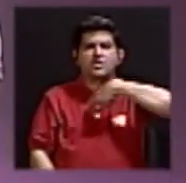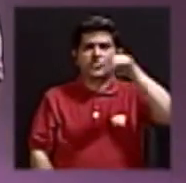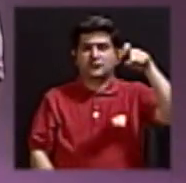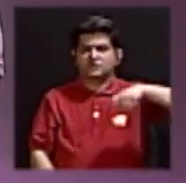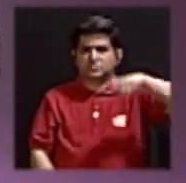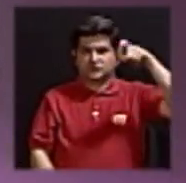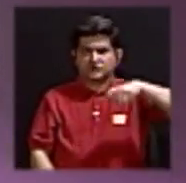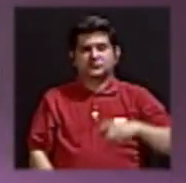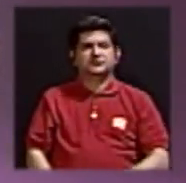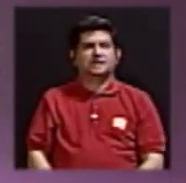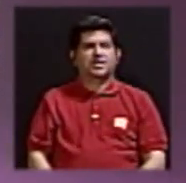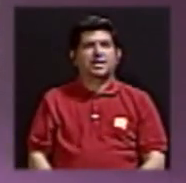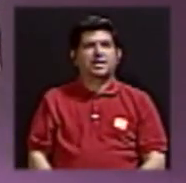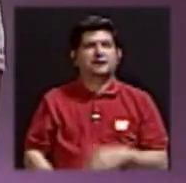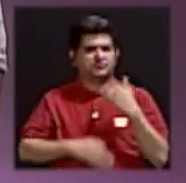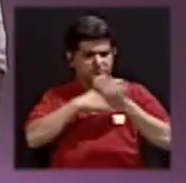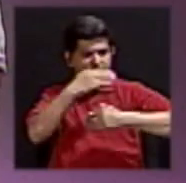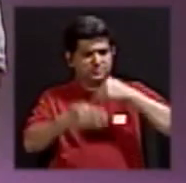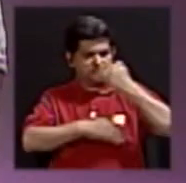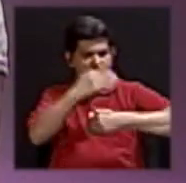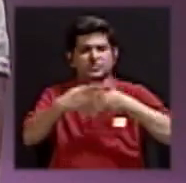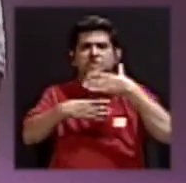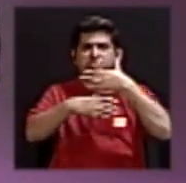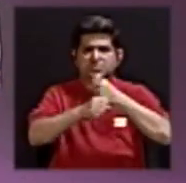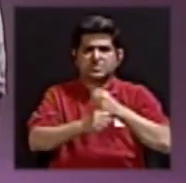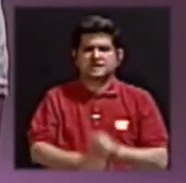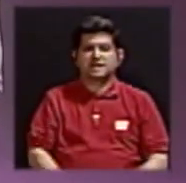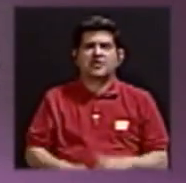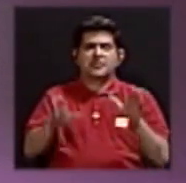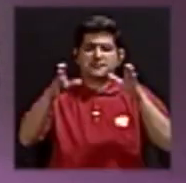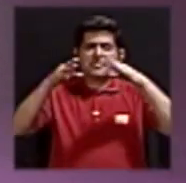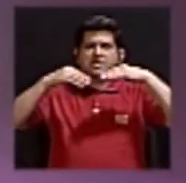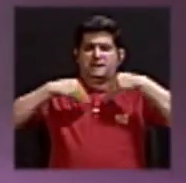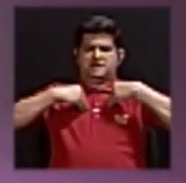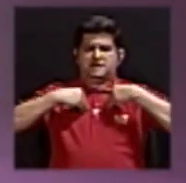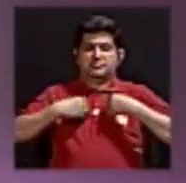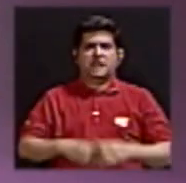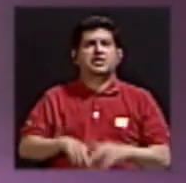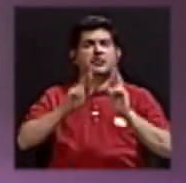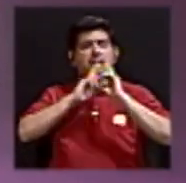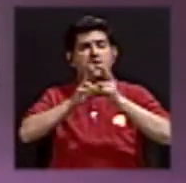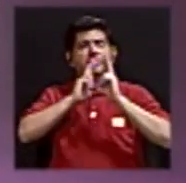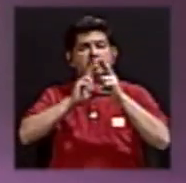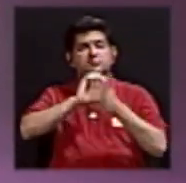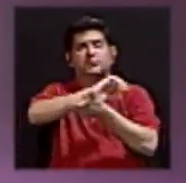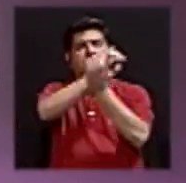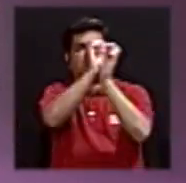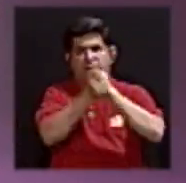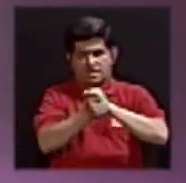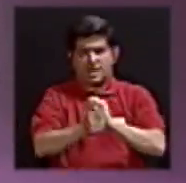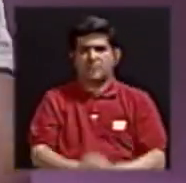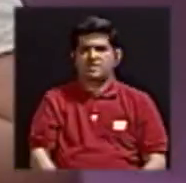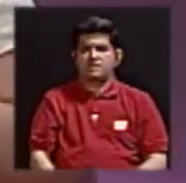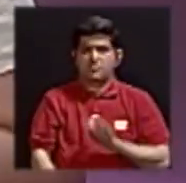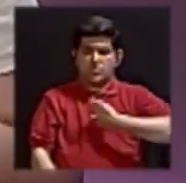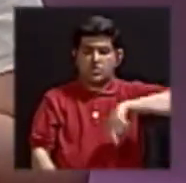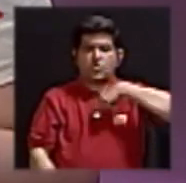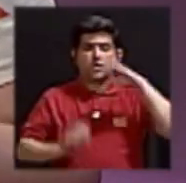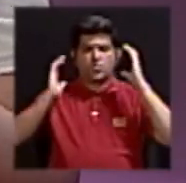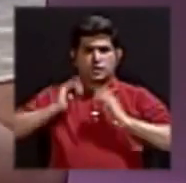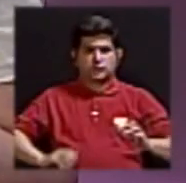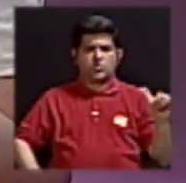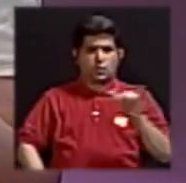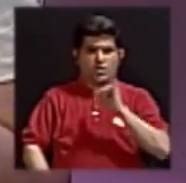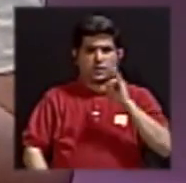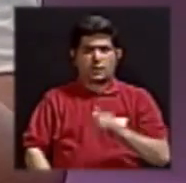procesar, ¿verdad? Este, asimilar y responder a esos cambios. Entonces nuestro cuerpo también